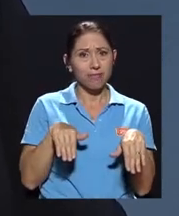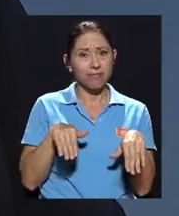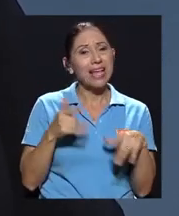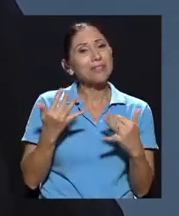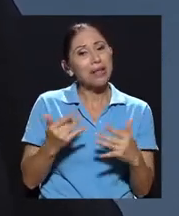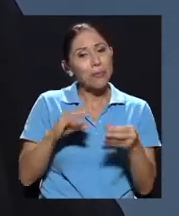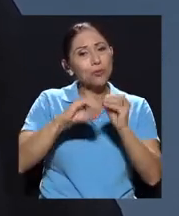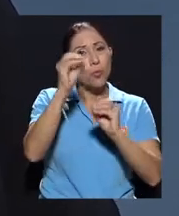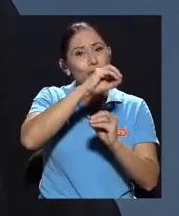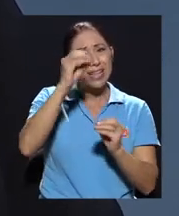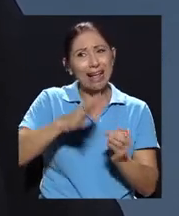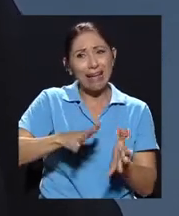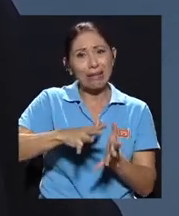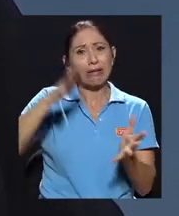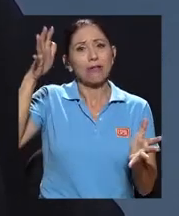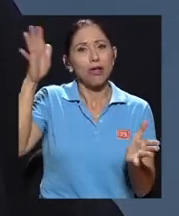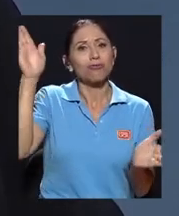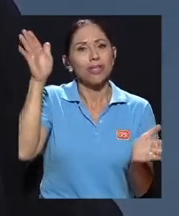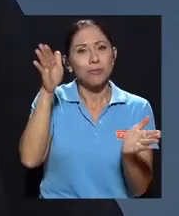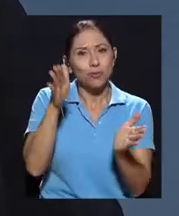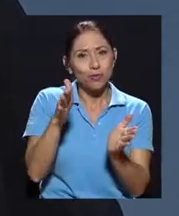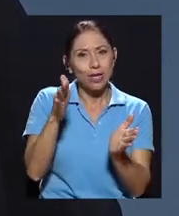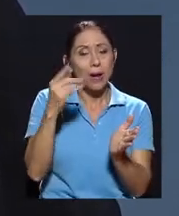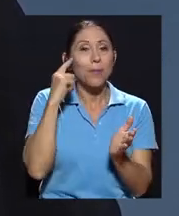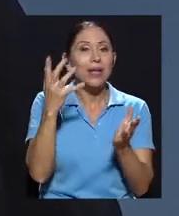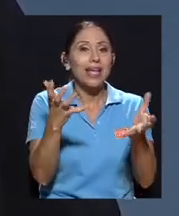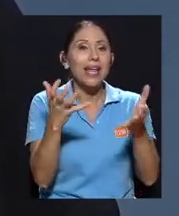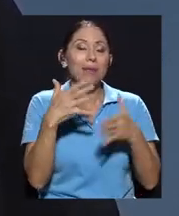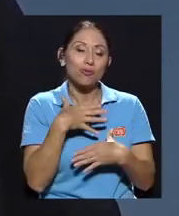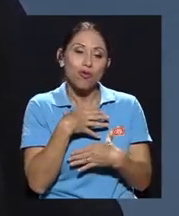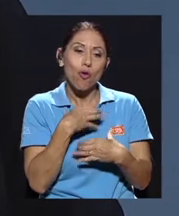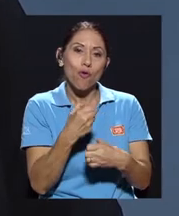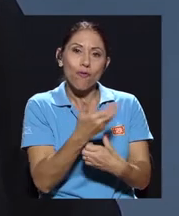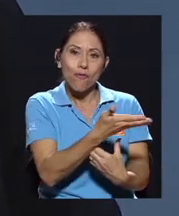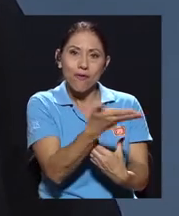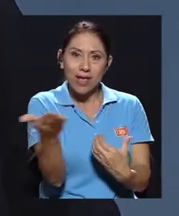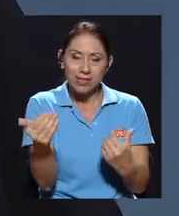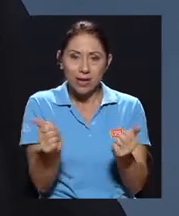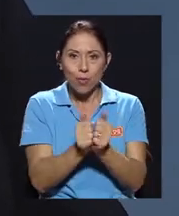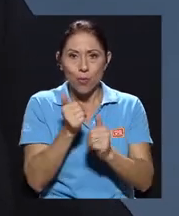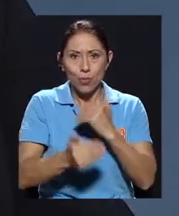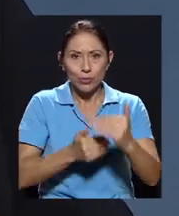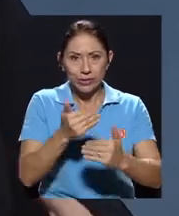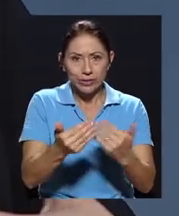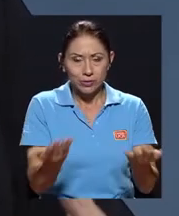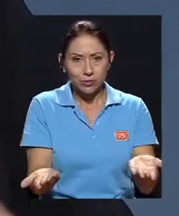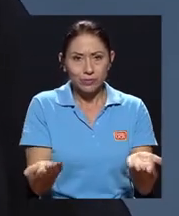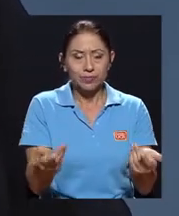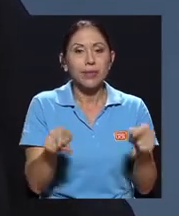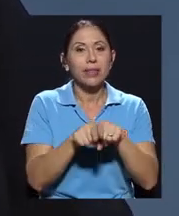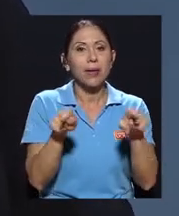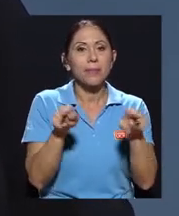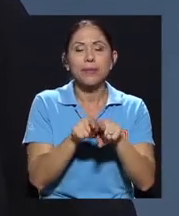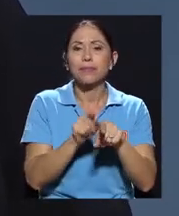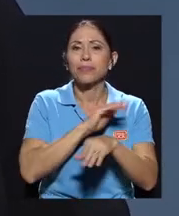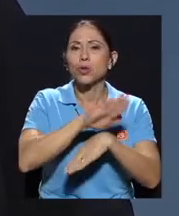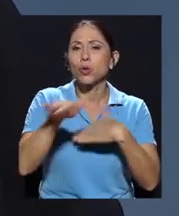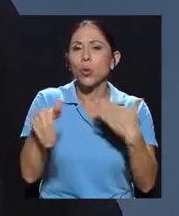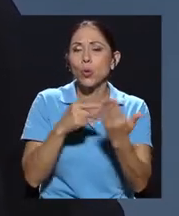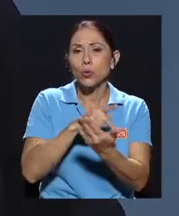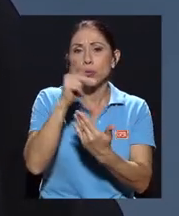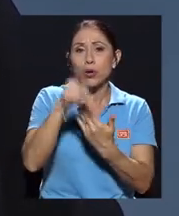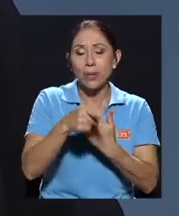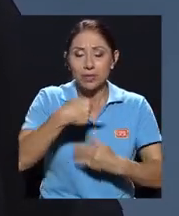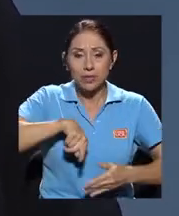a través de todos estos procesos. Y adicionalmente, bueno, dentro de todos los programas que impulsamos, también